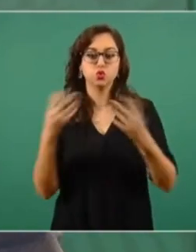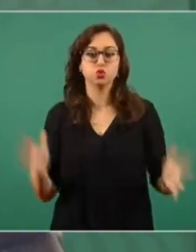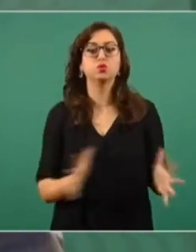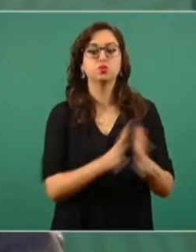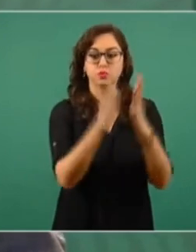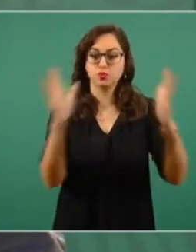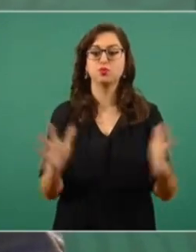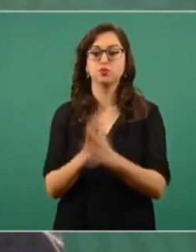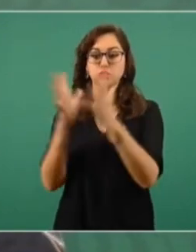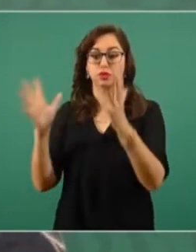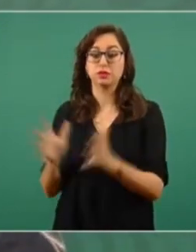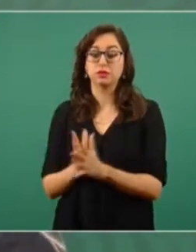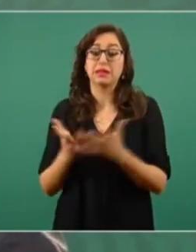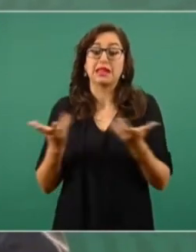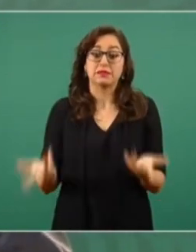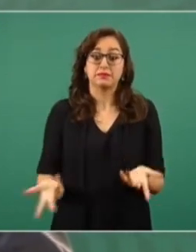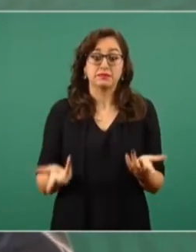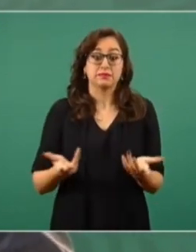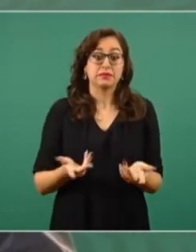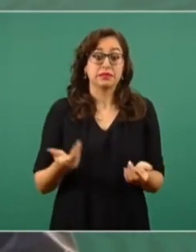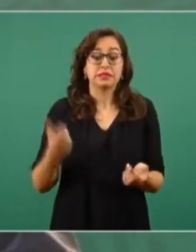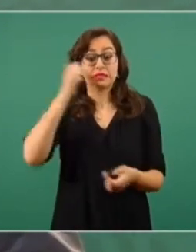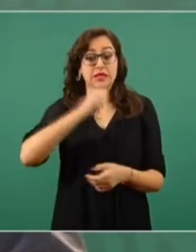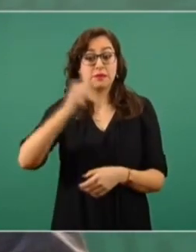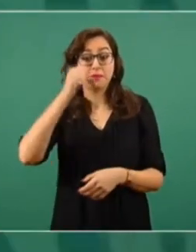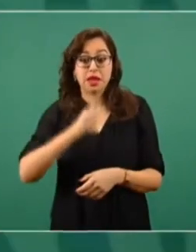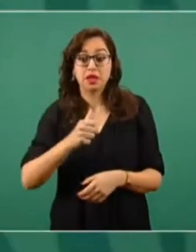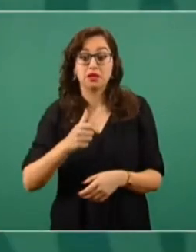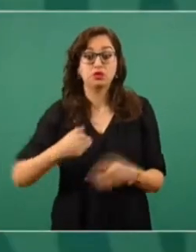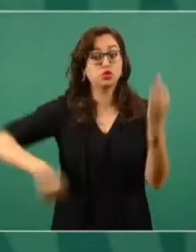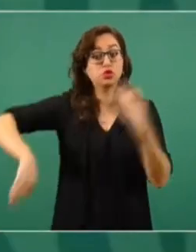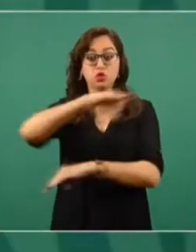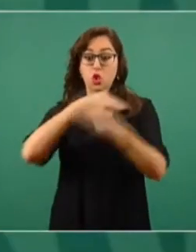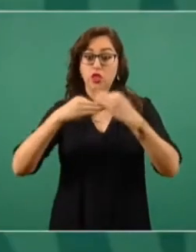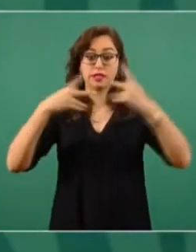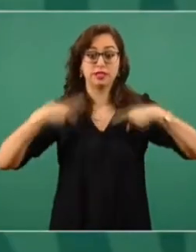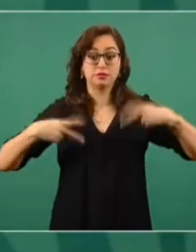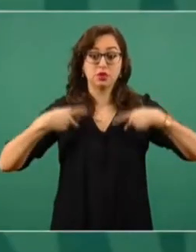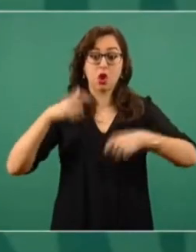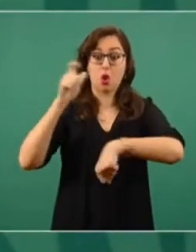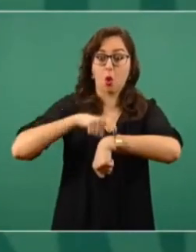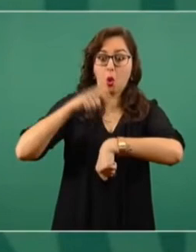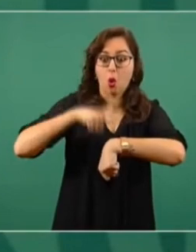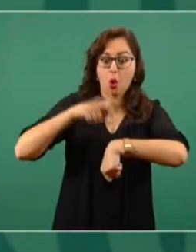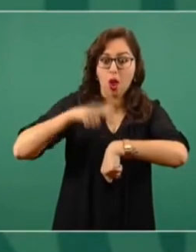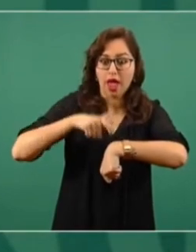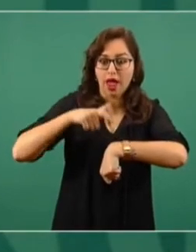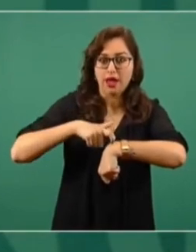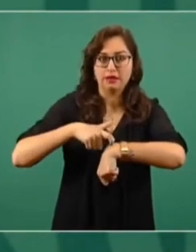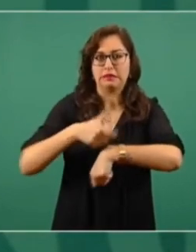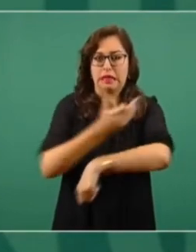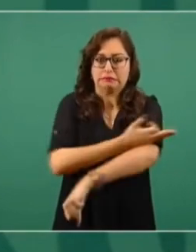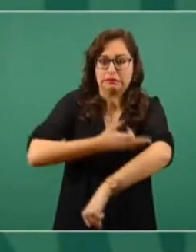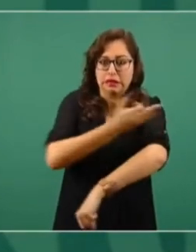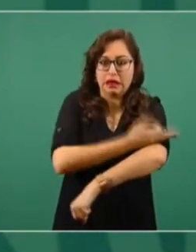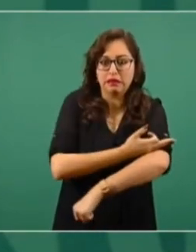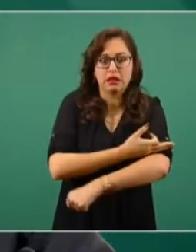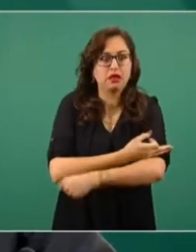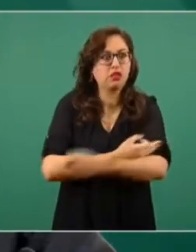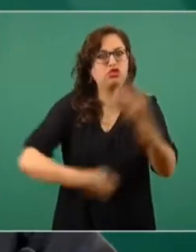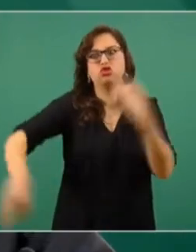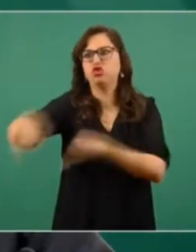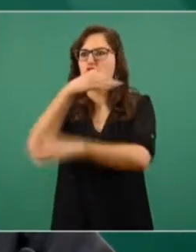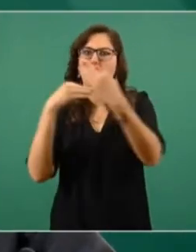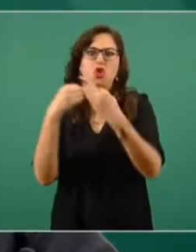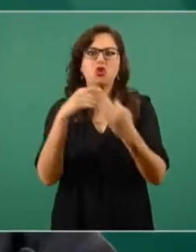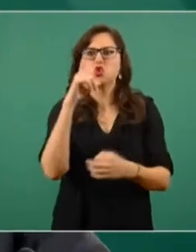estas horas picos, en estos momentos de mayor consumo, bajarle a nuestro consumo, que todos